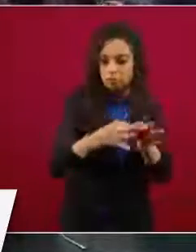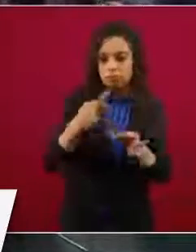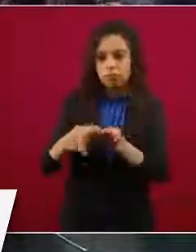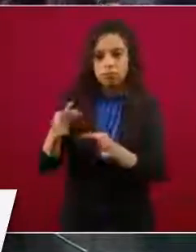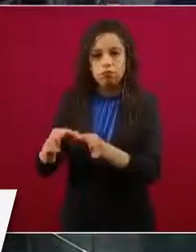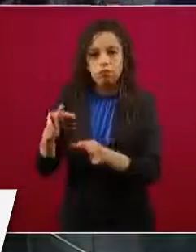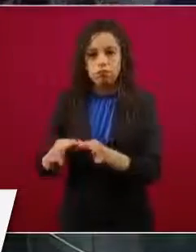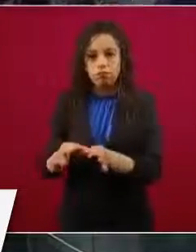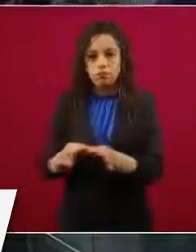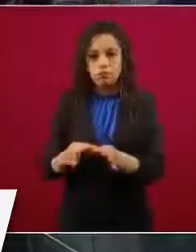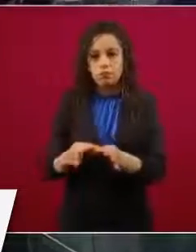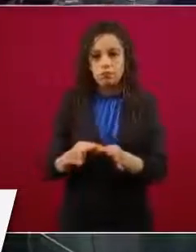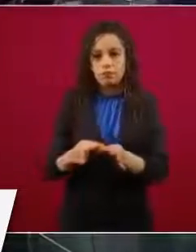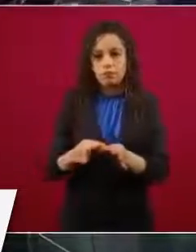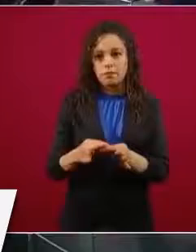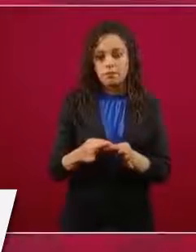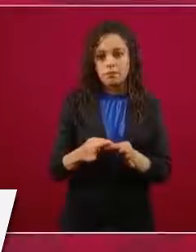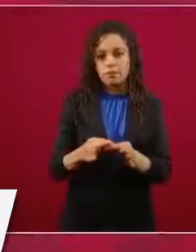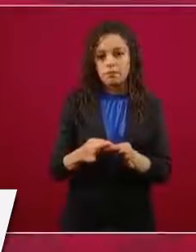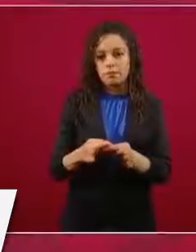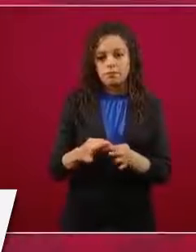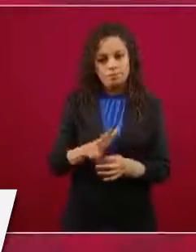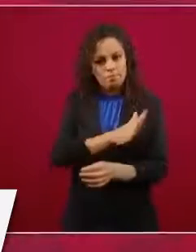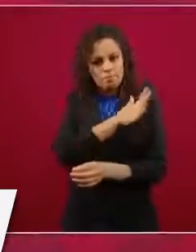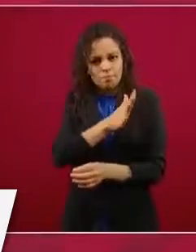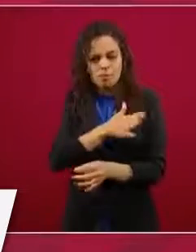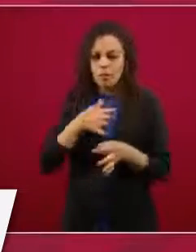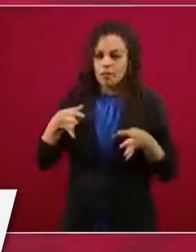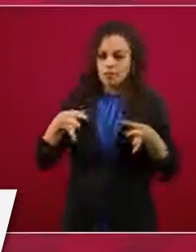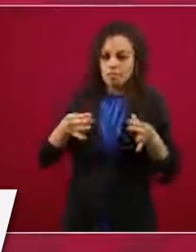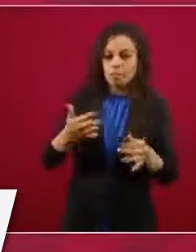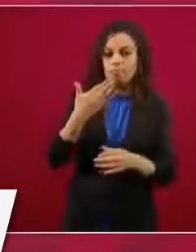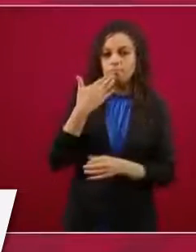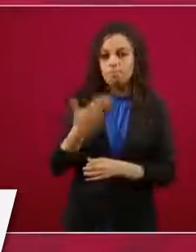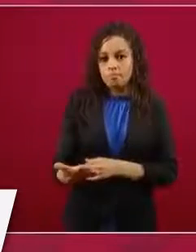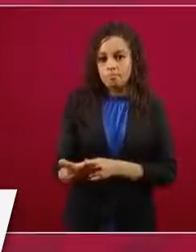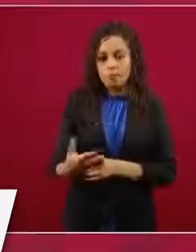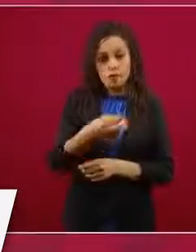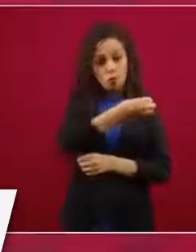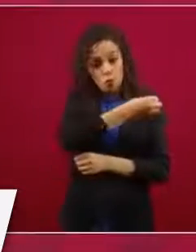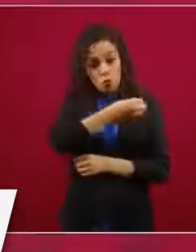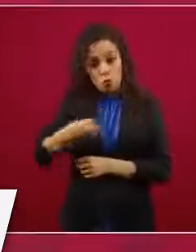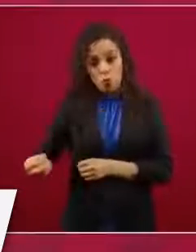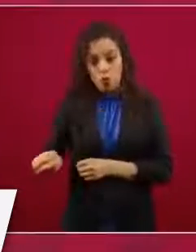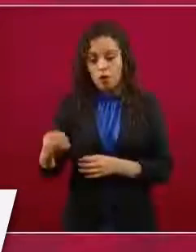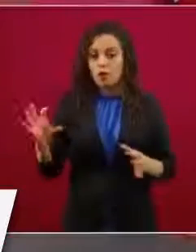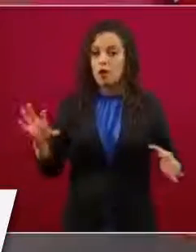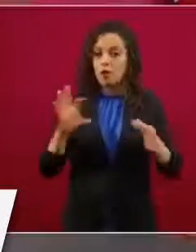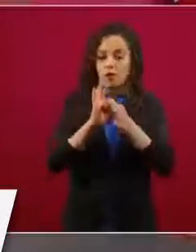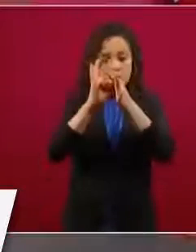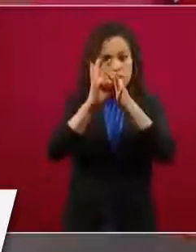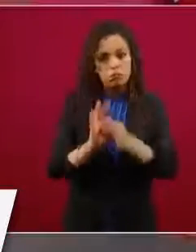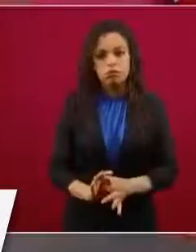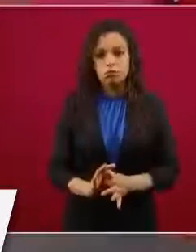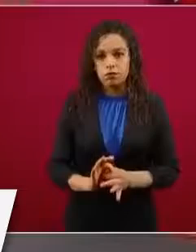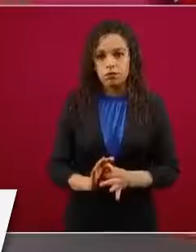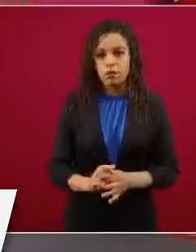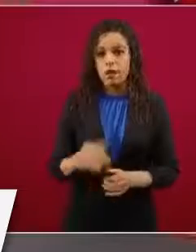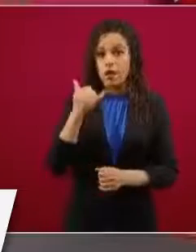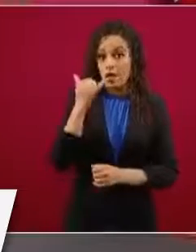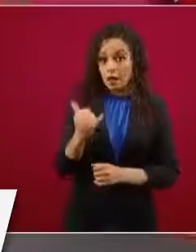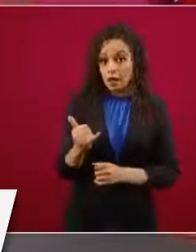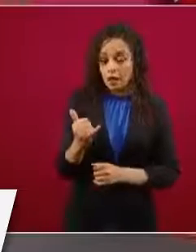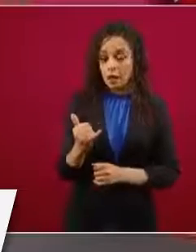sobre todo que lo hagamos de manera ordenada y sobre todo coordinada. Y una cosa más, de manera creciente, porque